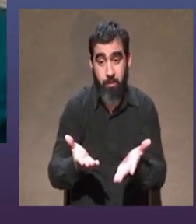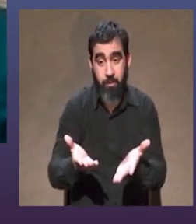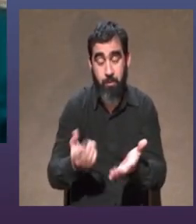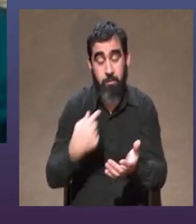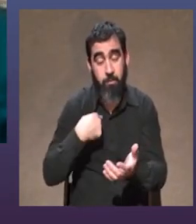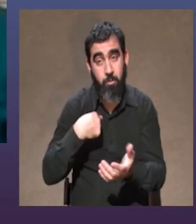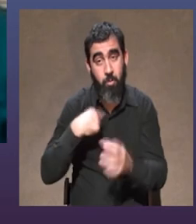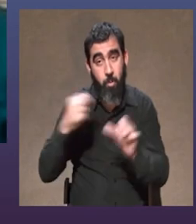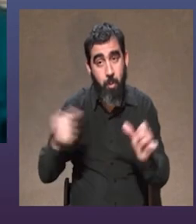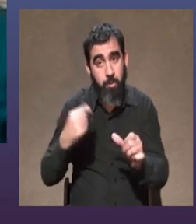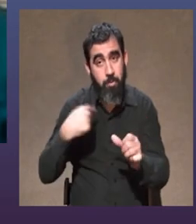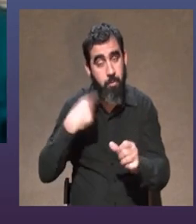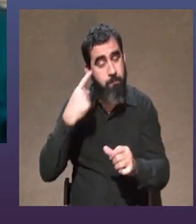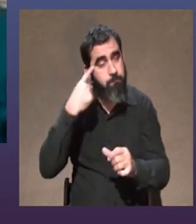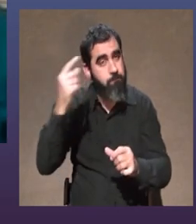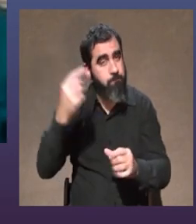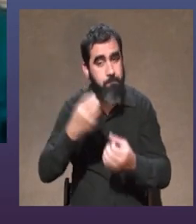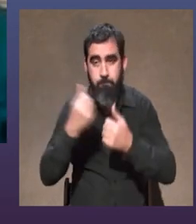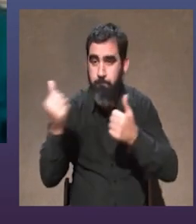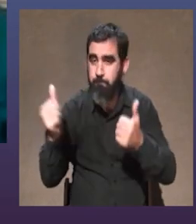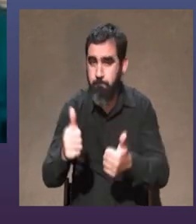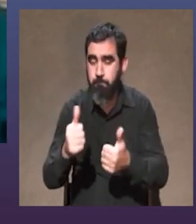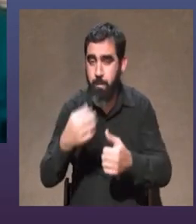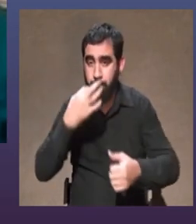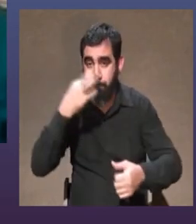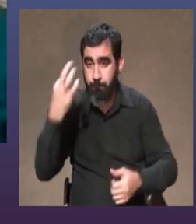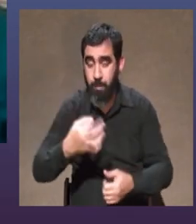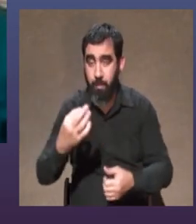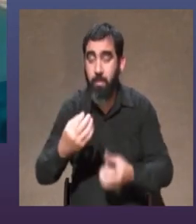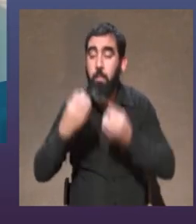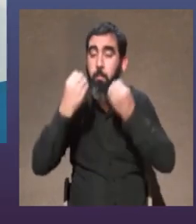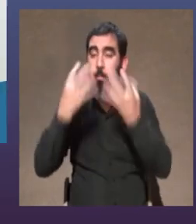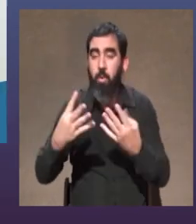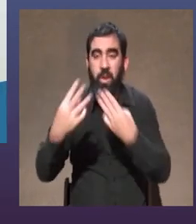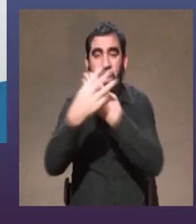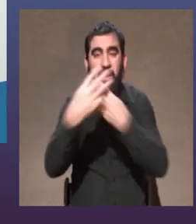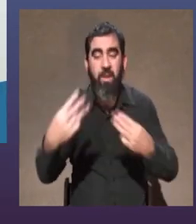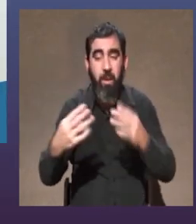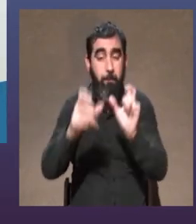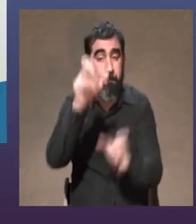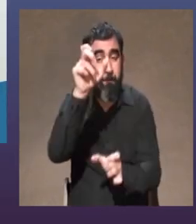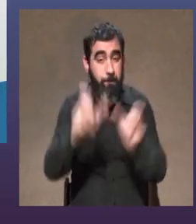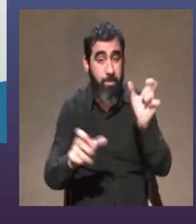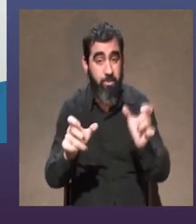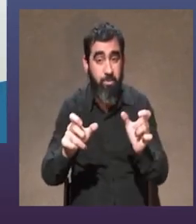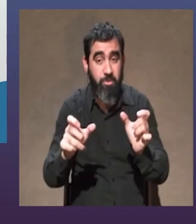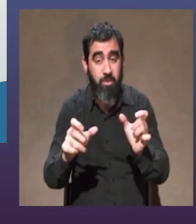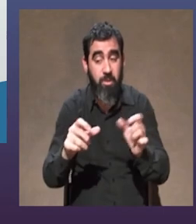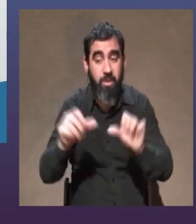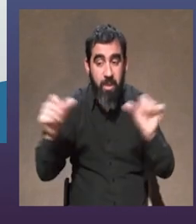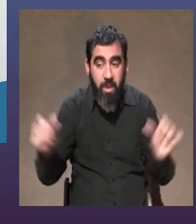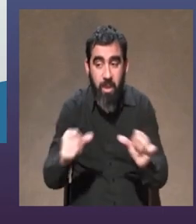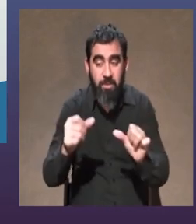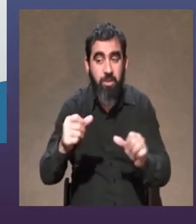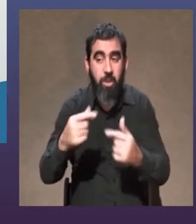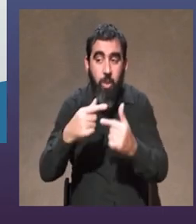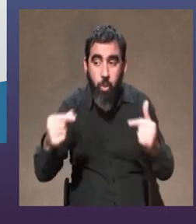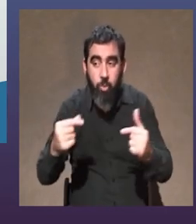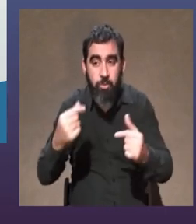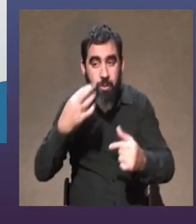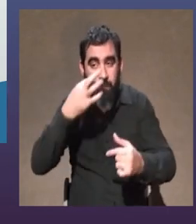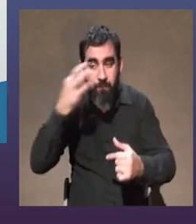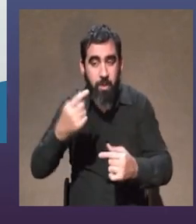inspira o sí que me inspira porque generalmente son personas que toman riesgos